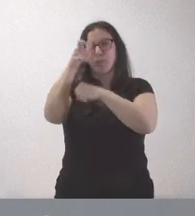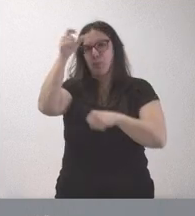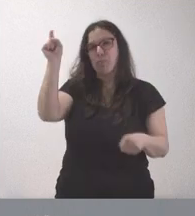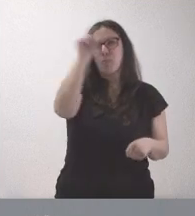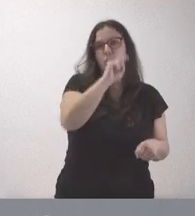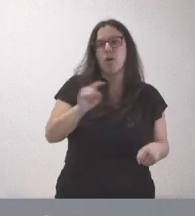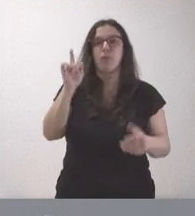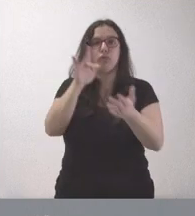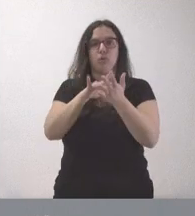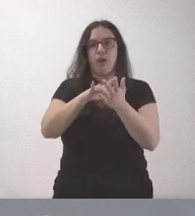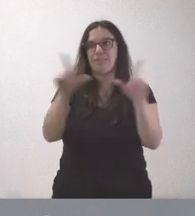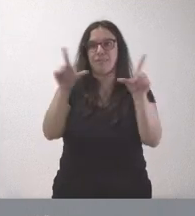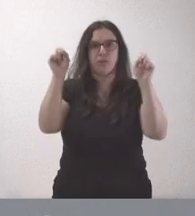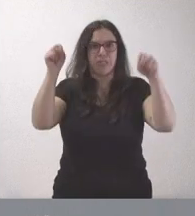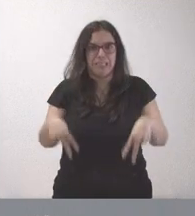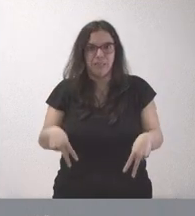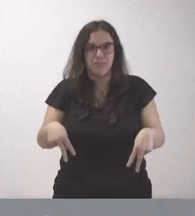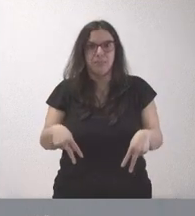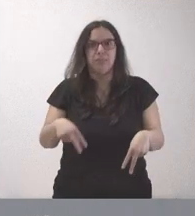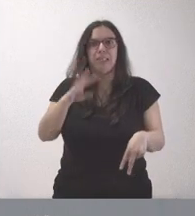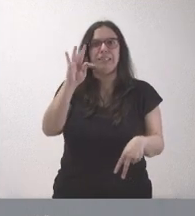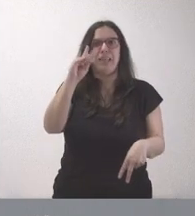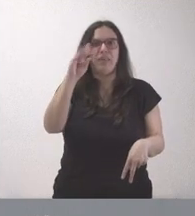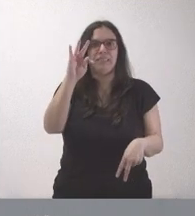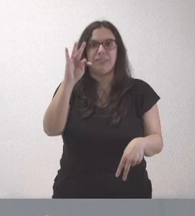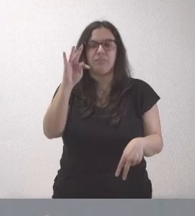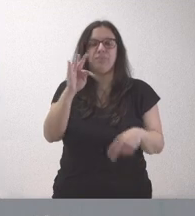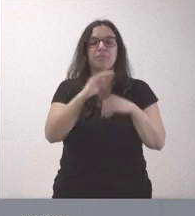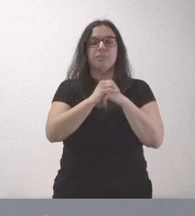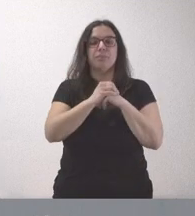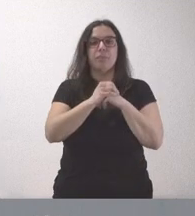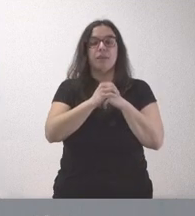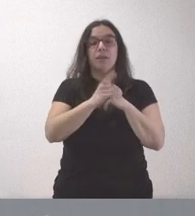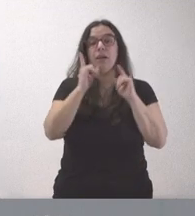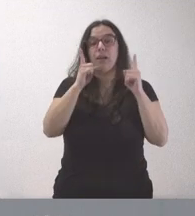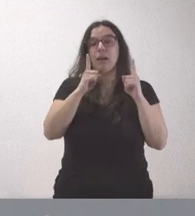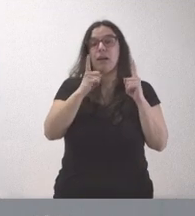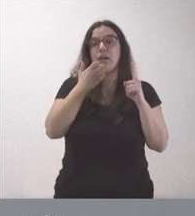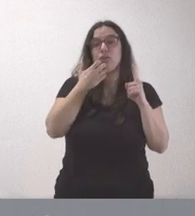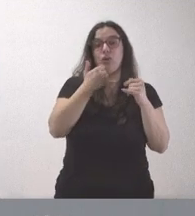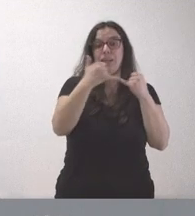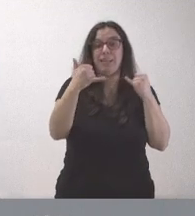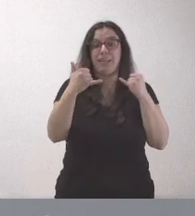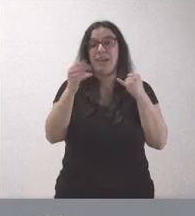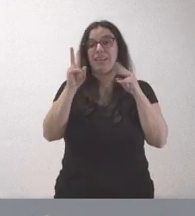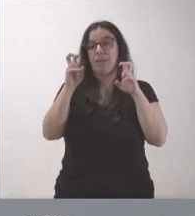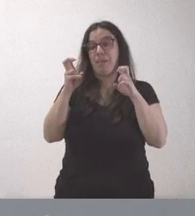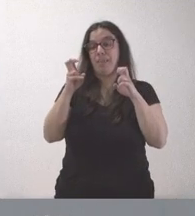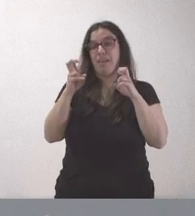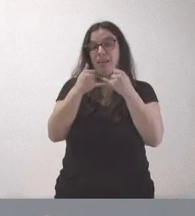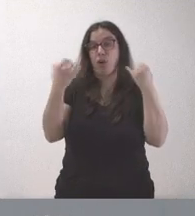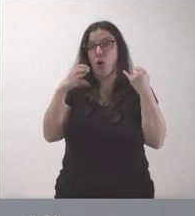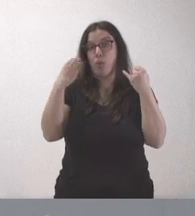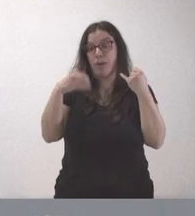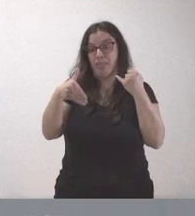que se hayan quedado sin la cobertura de la televisión digital de alta definición. Y en el caso de esta doble línea de cobre, pues lógicamente nosotros